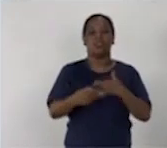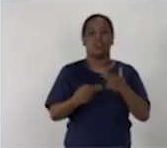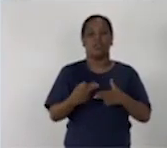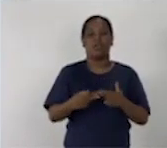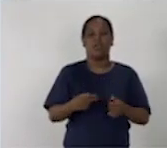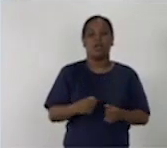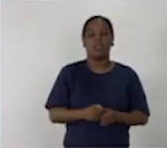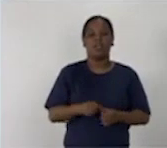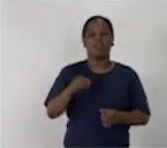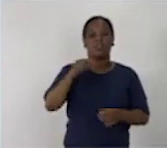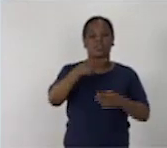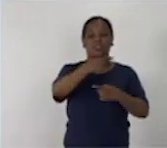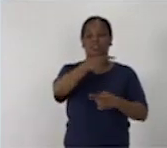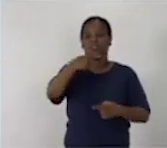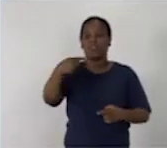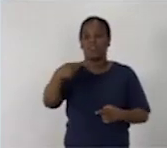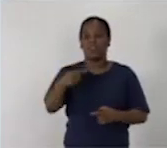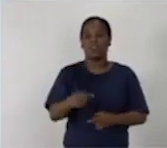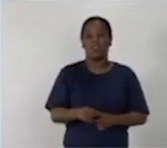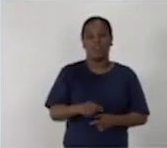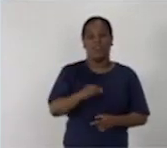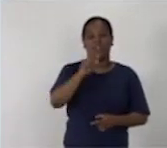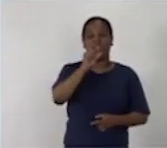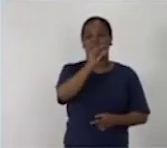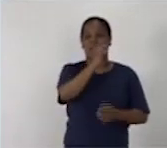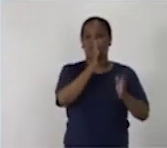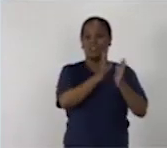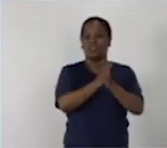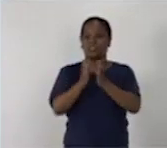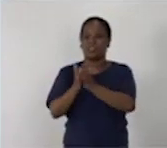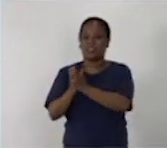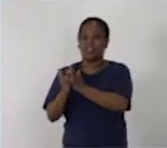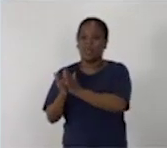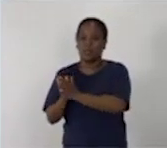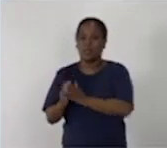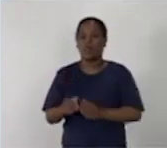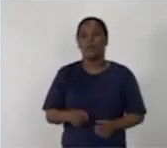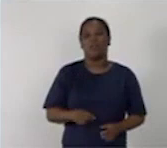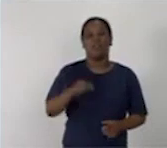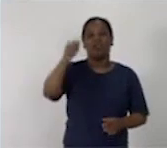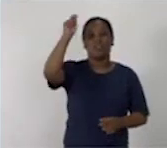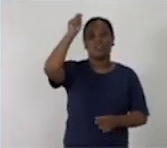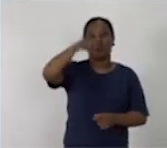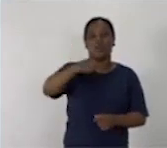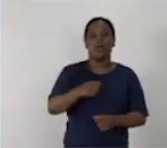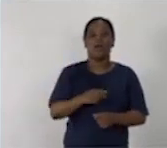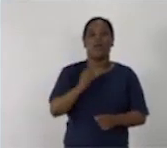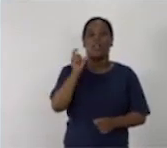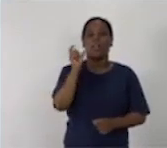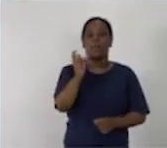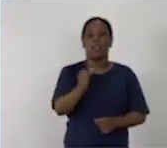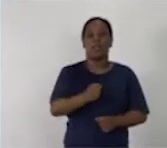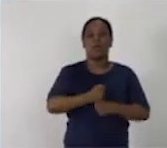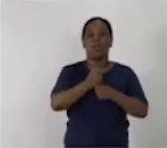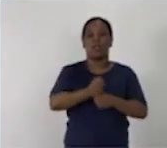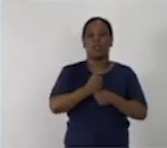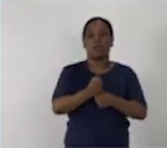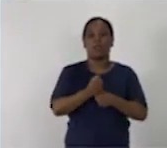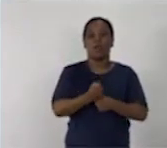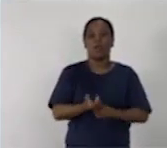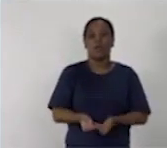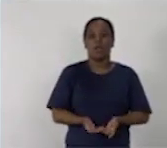Señalar el lugar de la sílaba acentuada en la palabra caballo. Y precisar si es una palabra